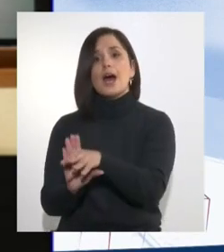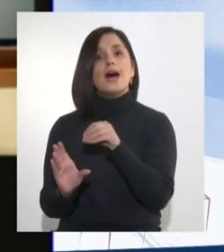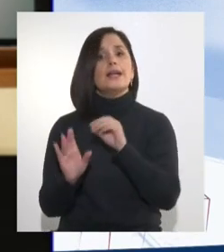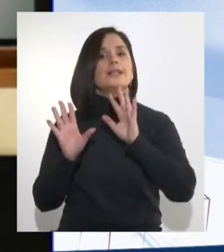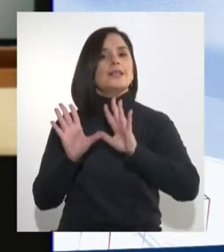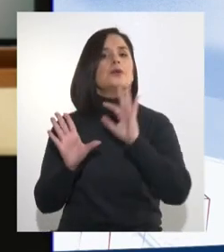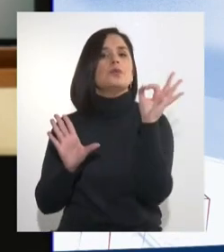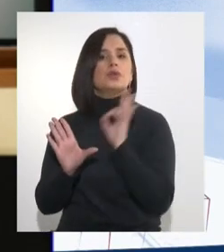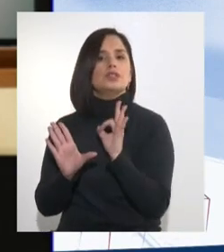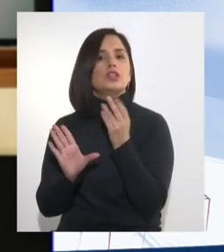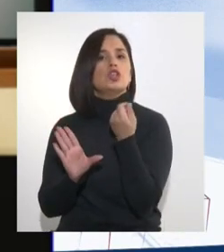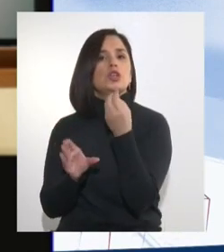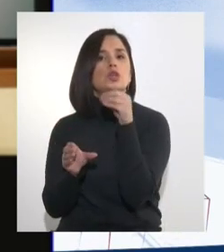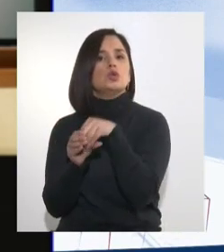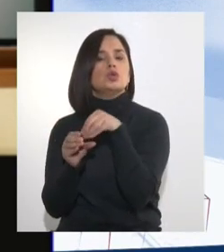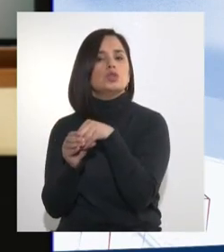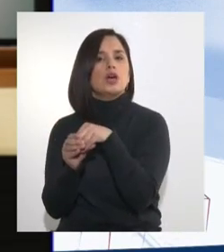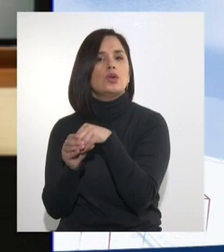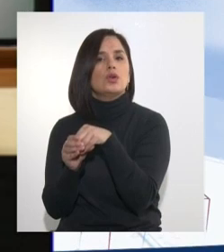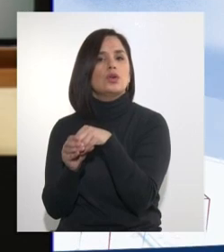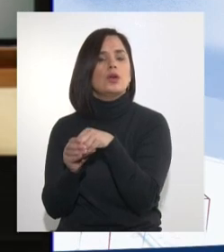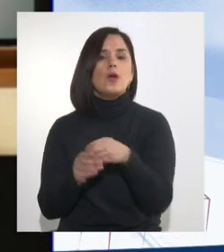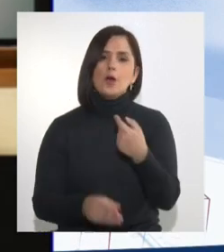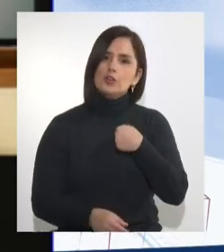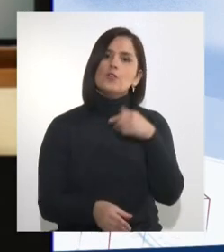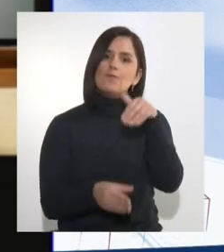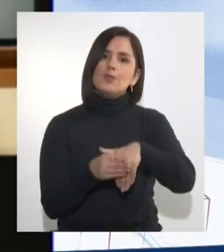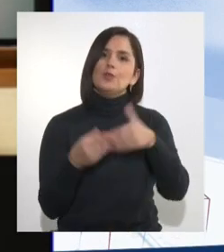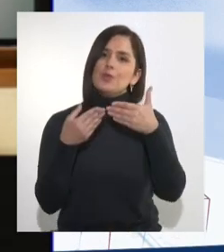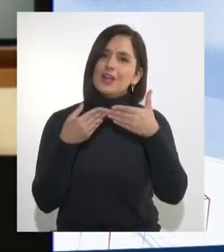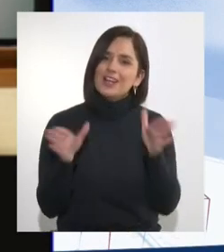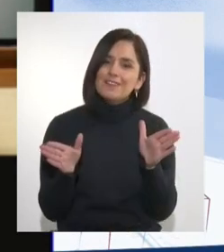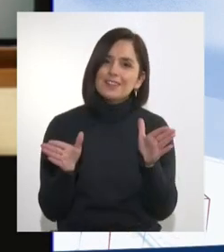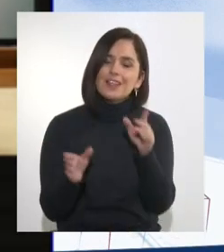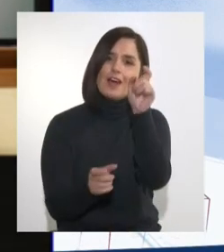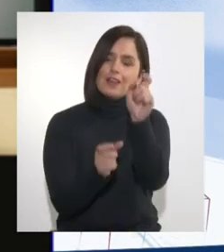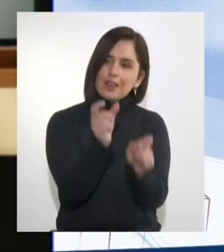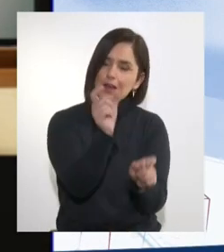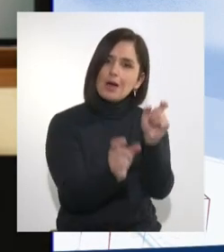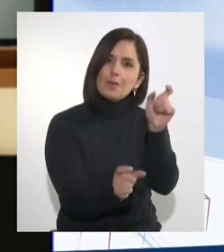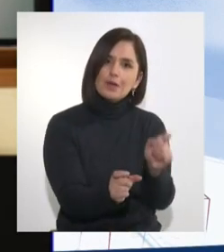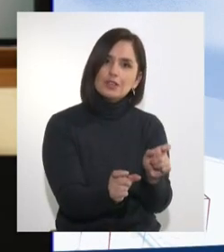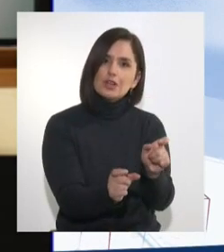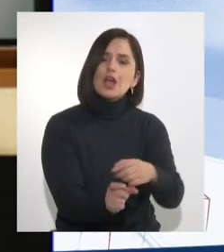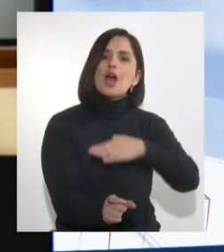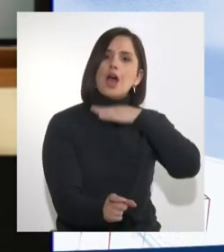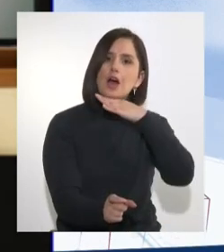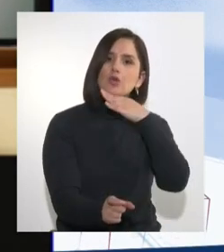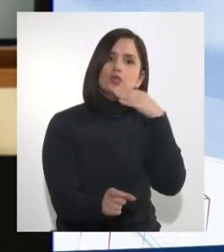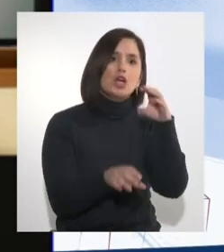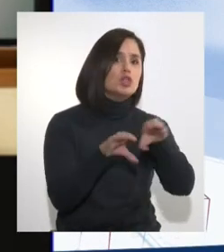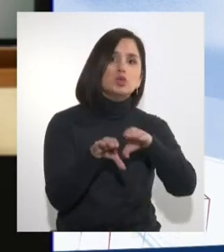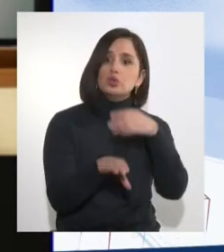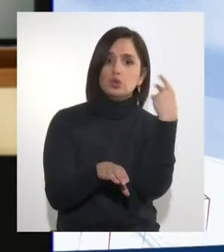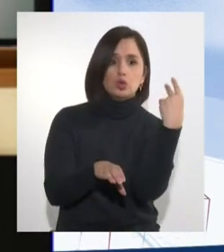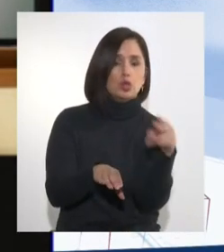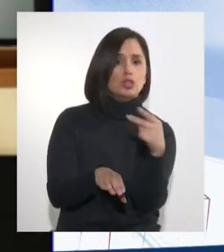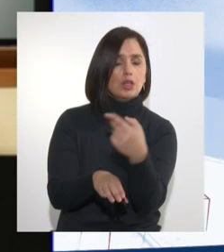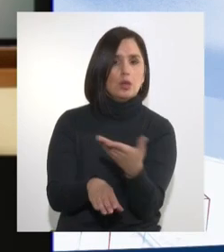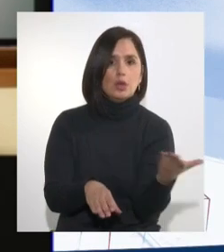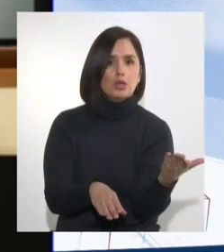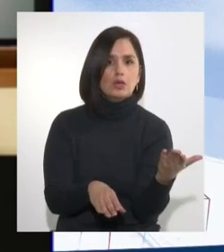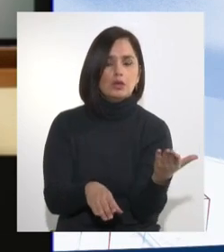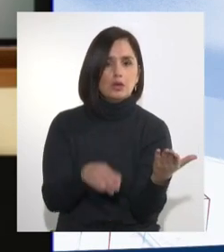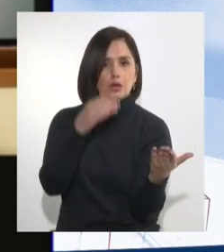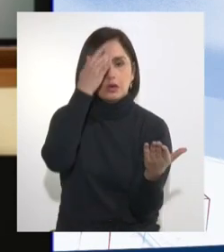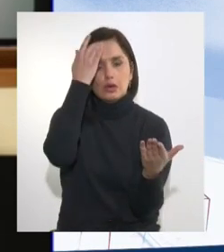% de sus ahorros. Voto por la libertad de las personas a hacer uso de sus bienes que les pertenecen y